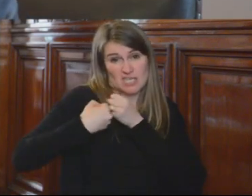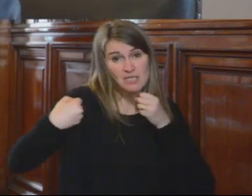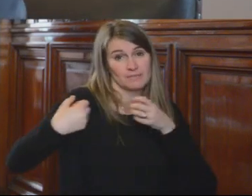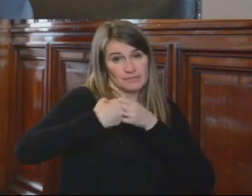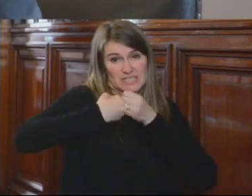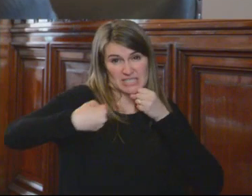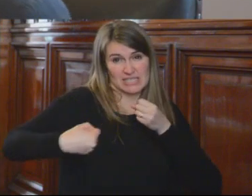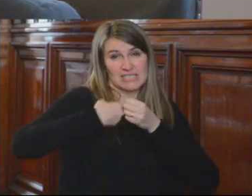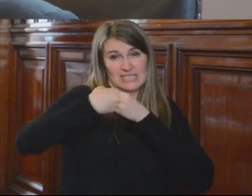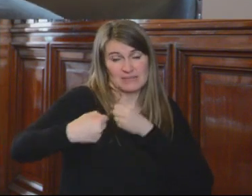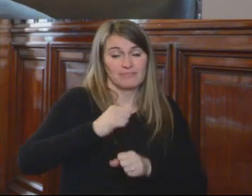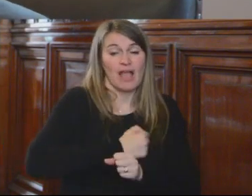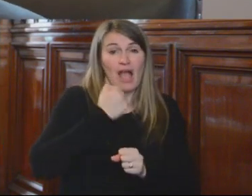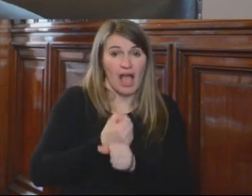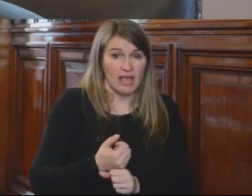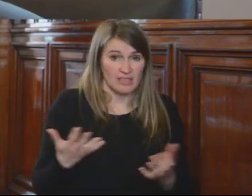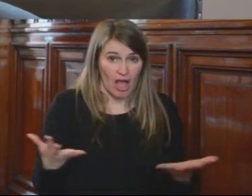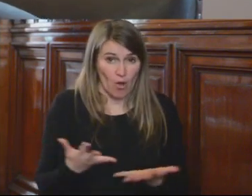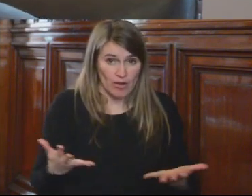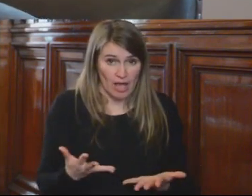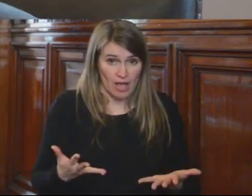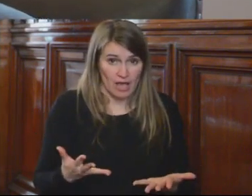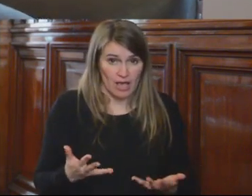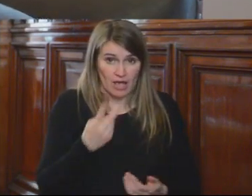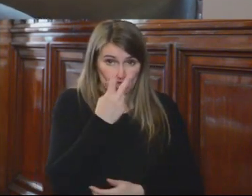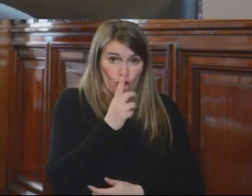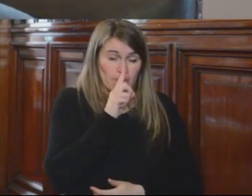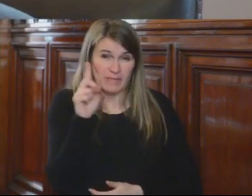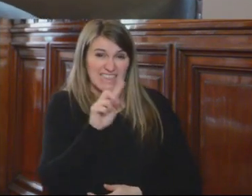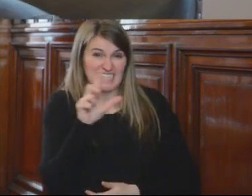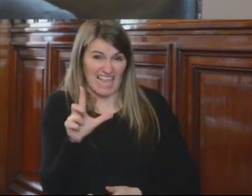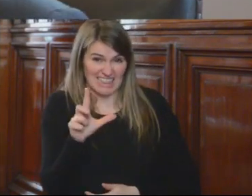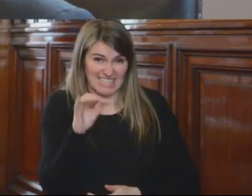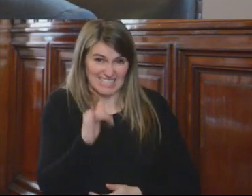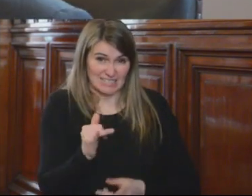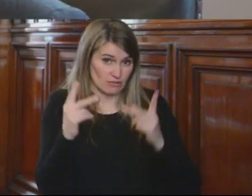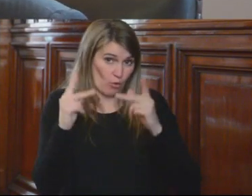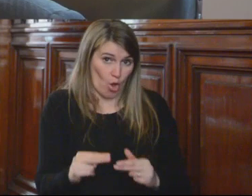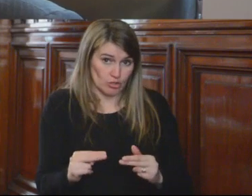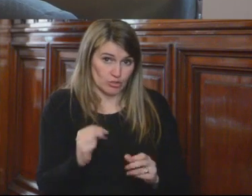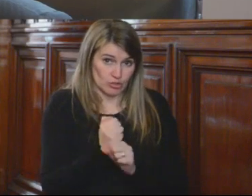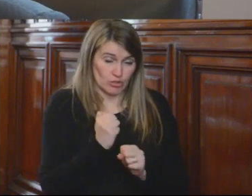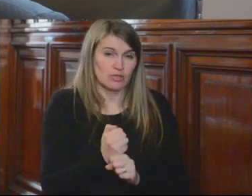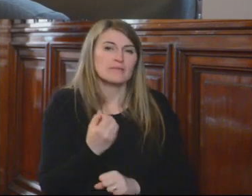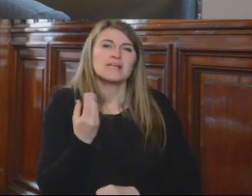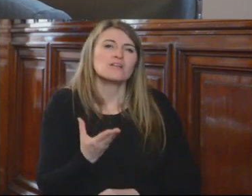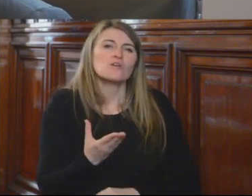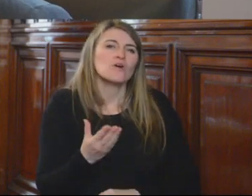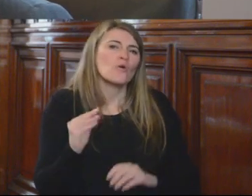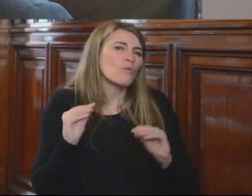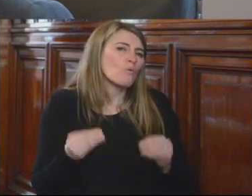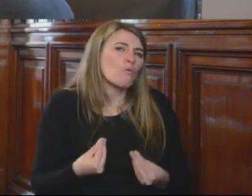entiendo, hasta el año de 2017 en que estamos. ¿Cuál sería